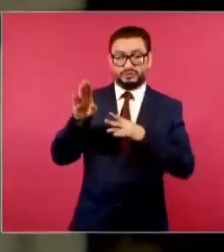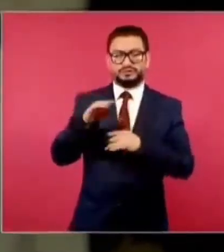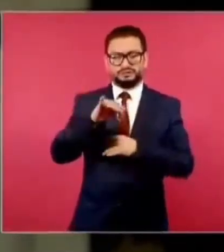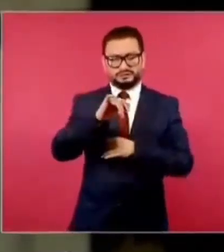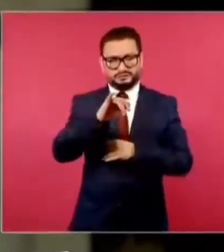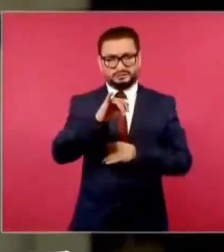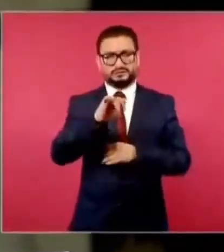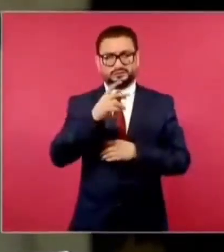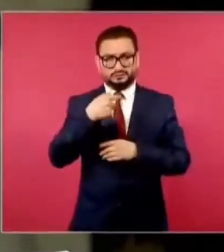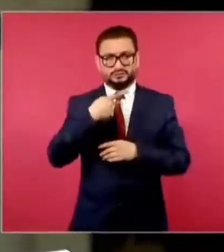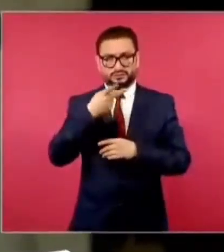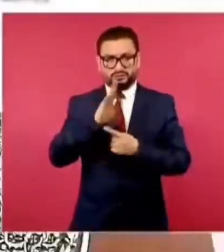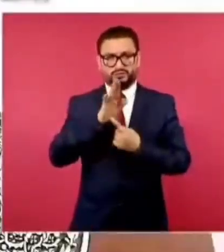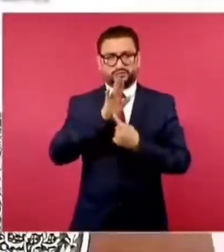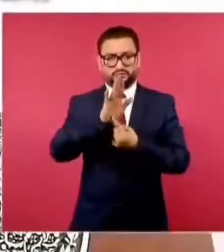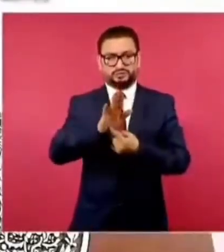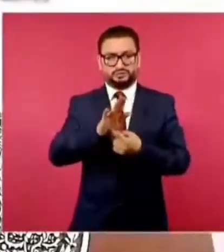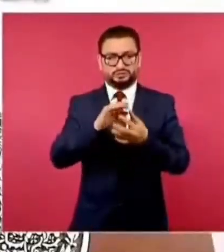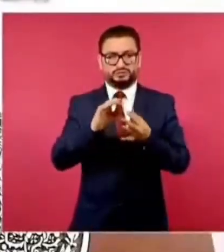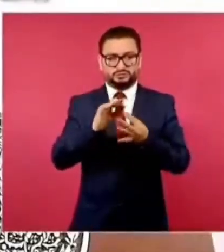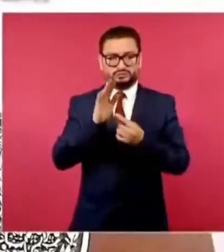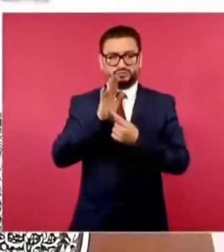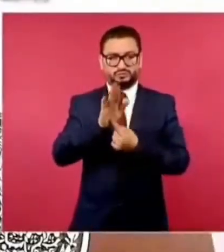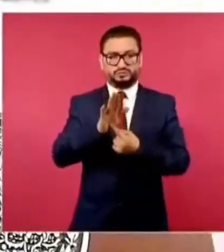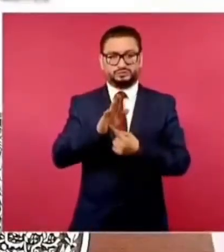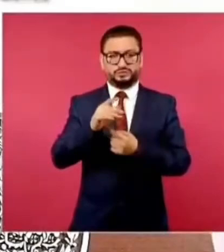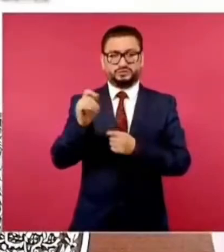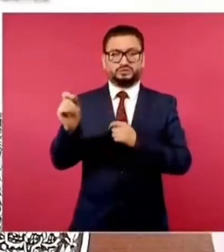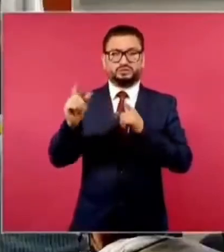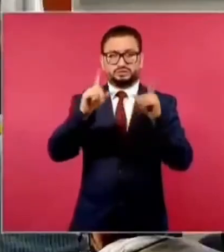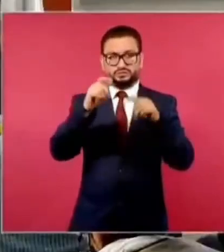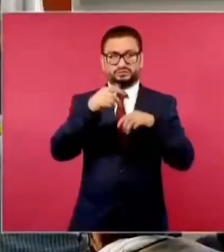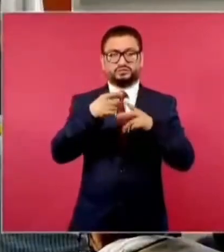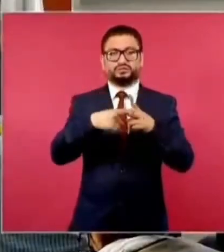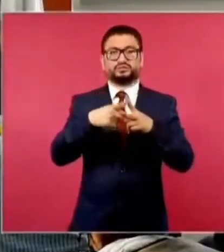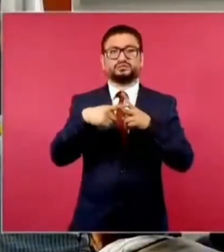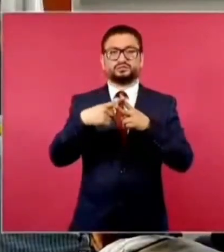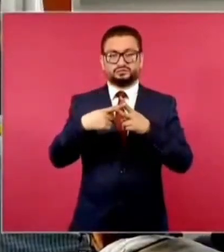Sí, voy a mostrar los números